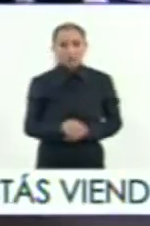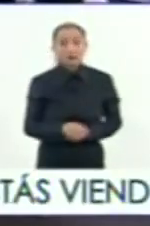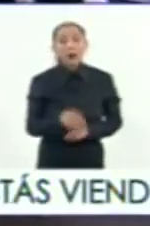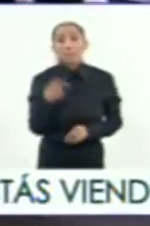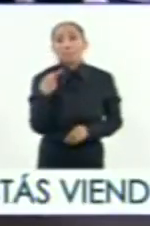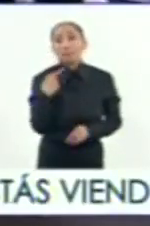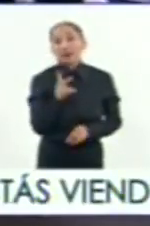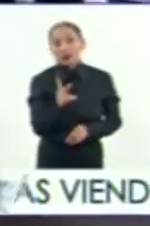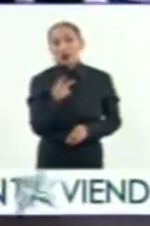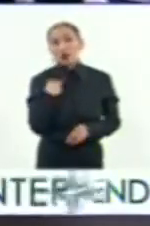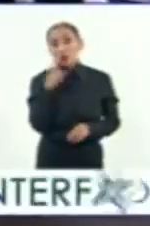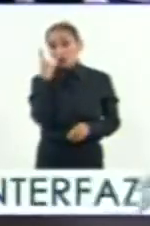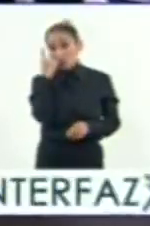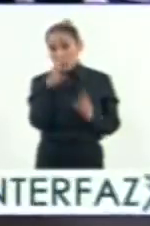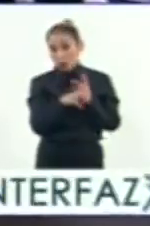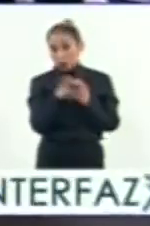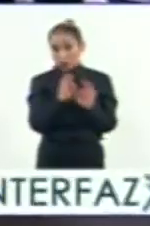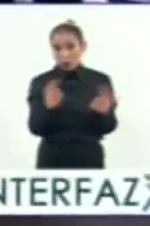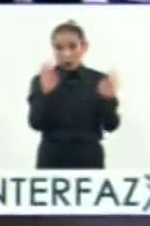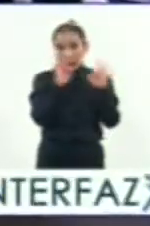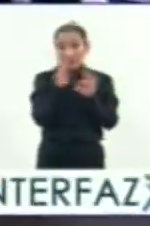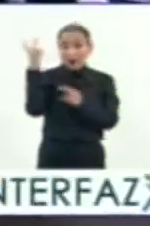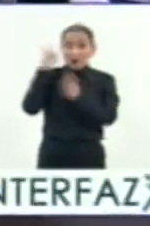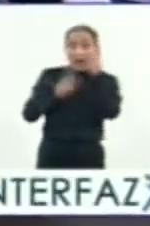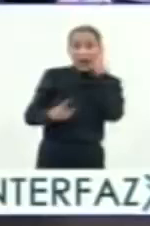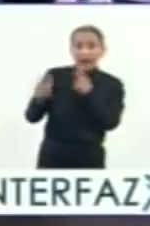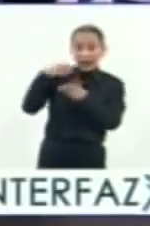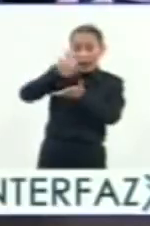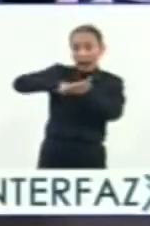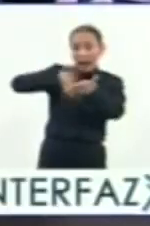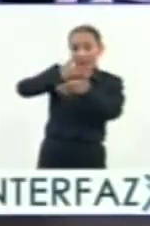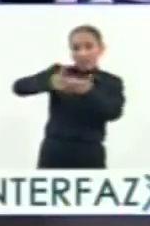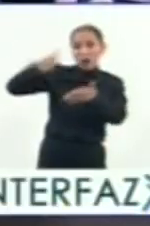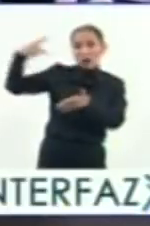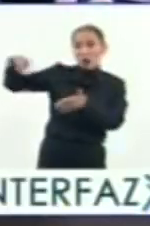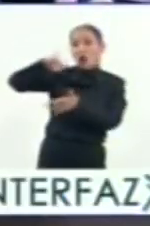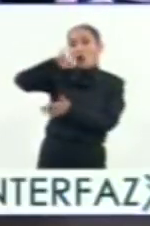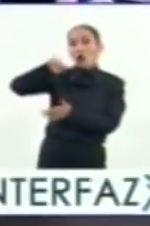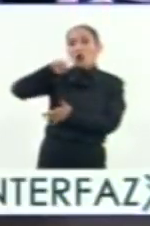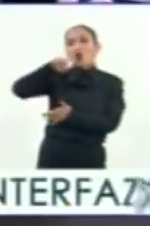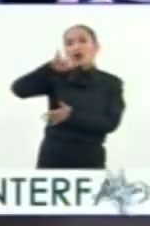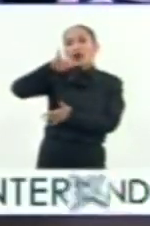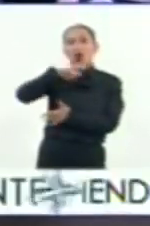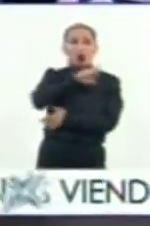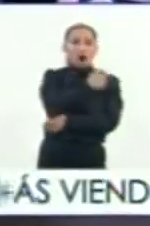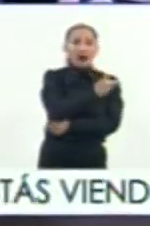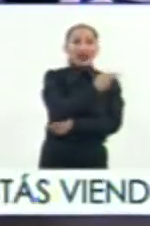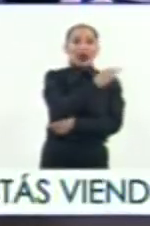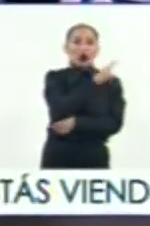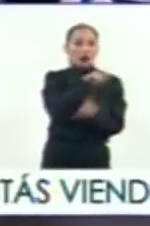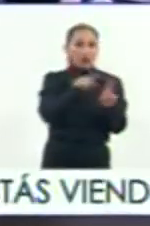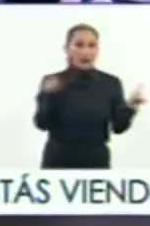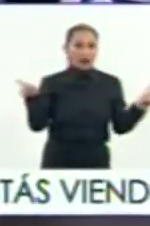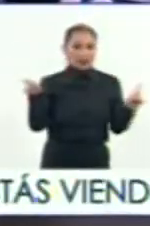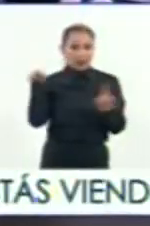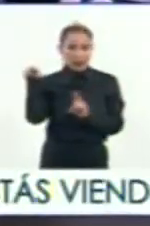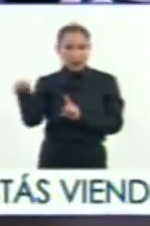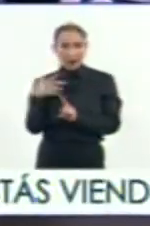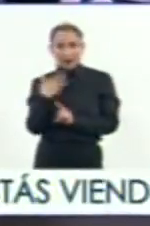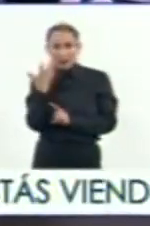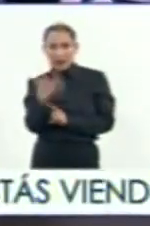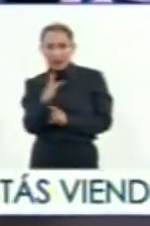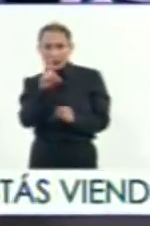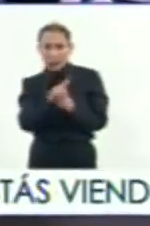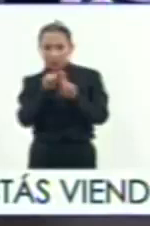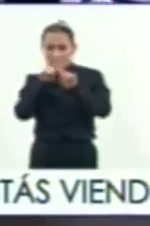Sin embargo, hay que tomar en cuenta que él viene con el calendario juliano y no con el gregoriano, así que tendríamos 10